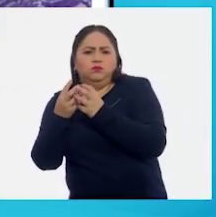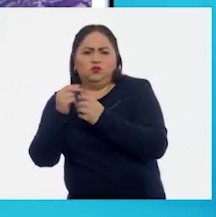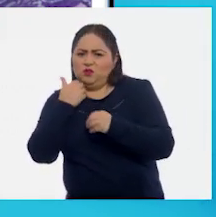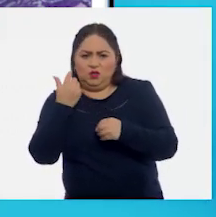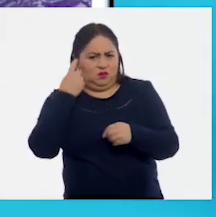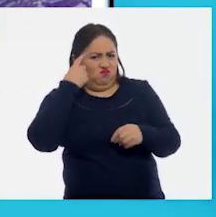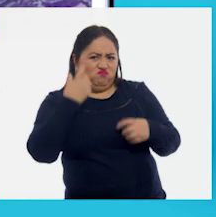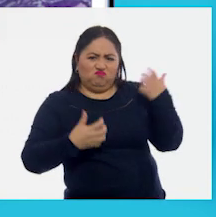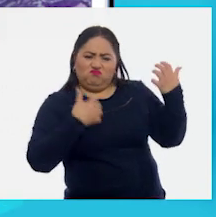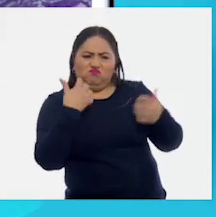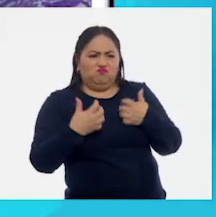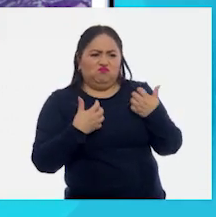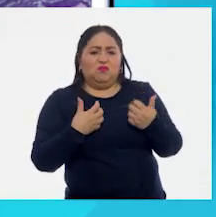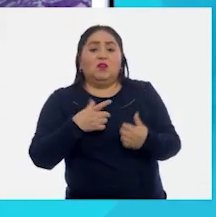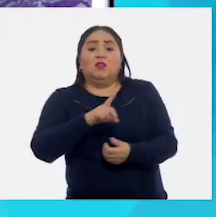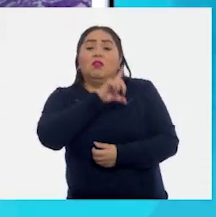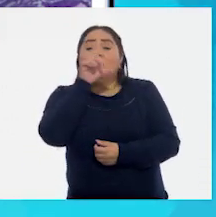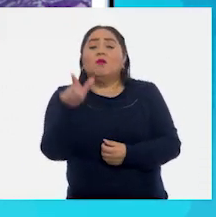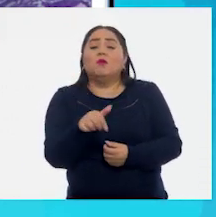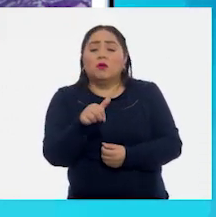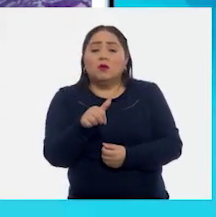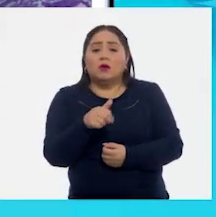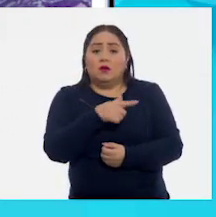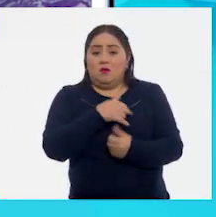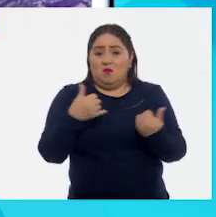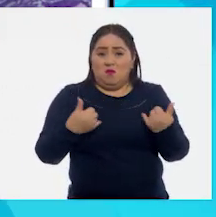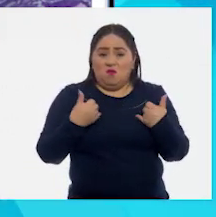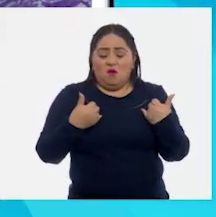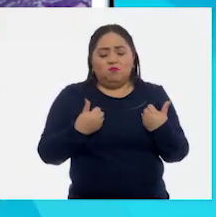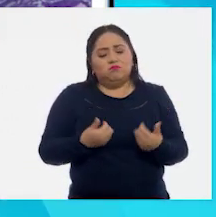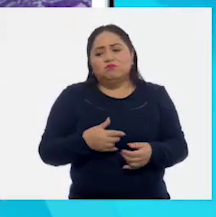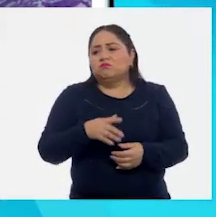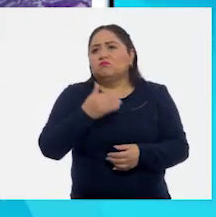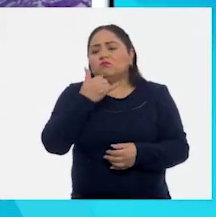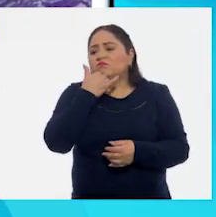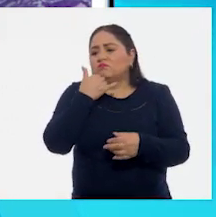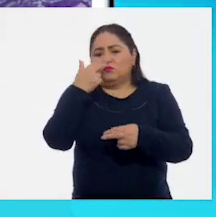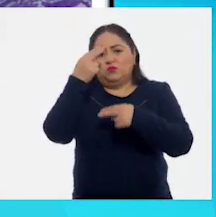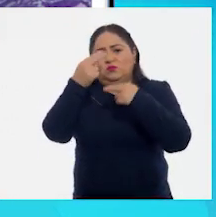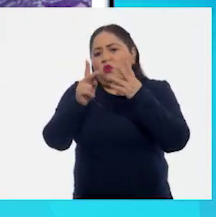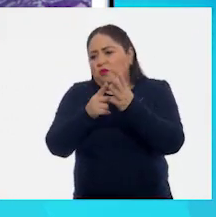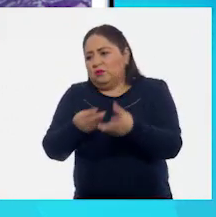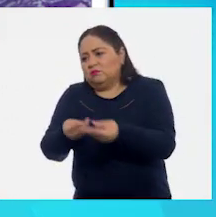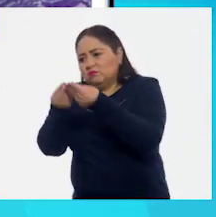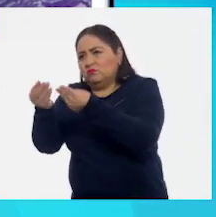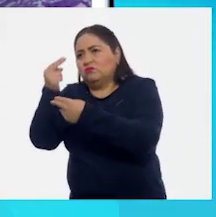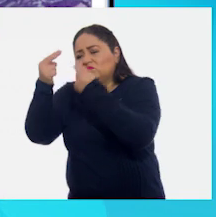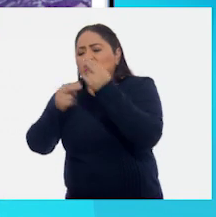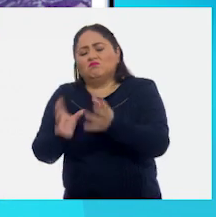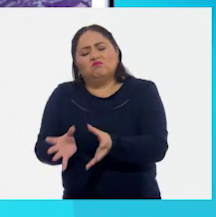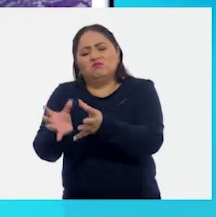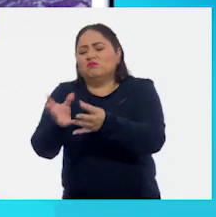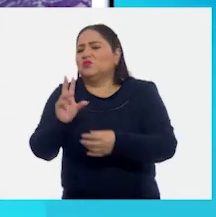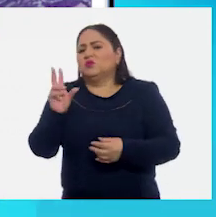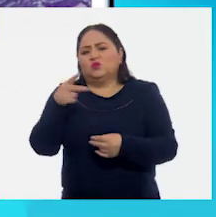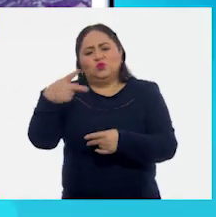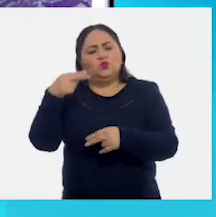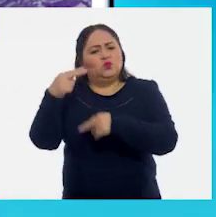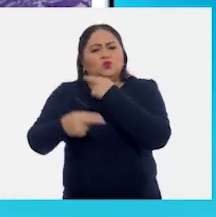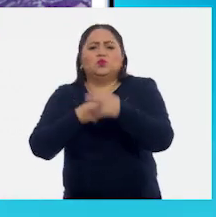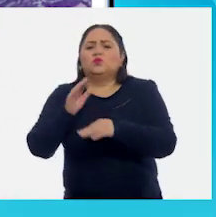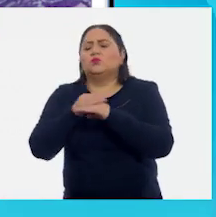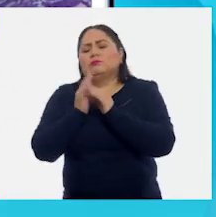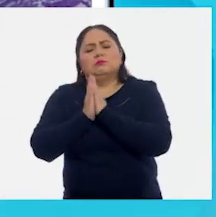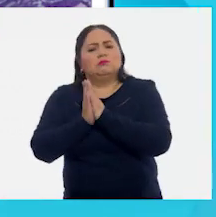poner enojada y finalmente el joven le regresó a su nube, a la niña le dijo, ten, ten, ten, llévate a tu nube,